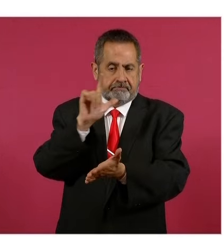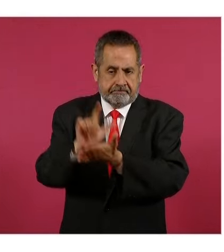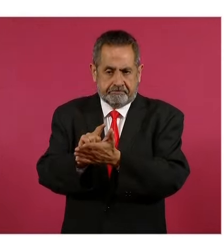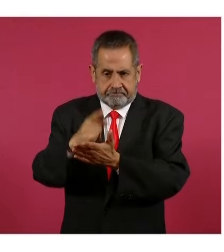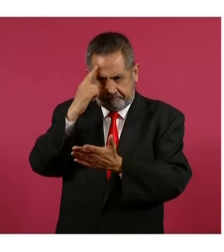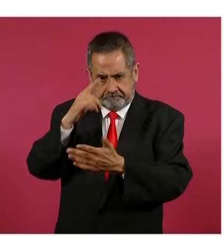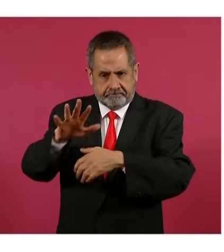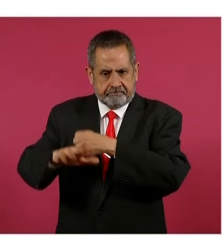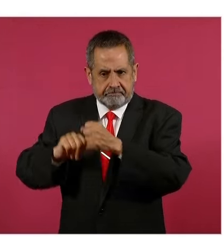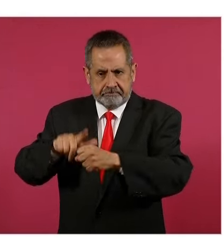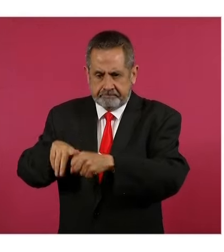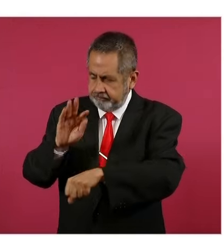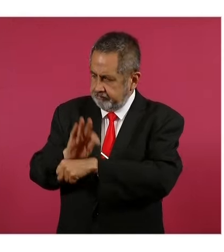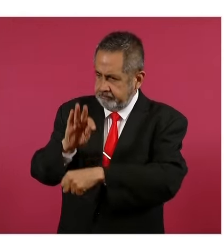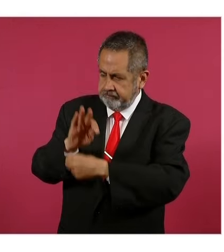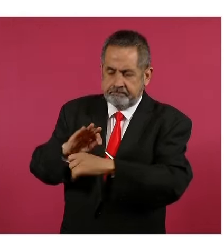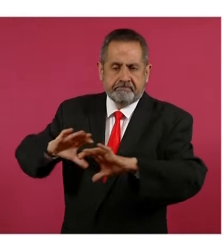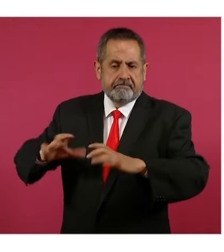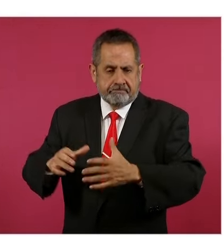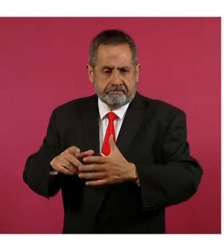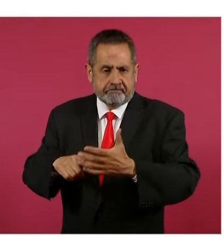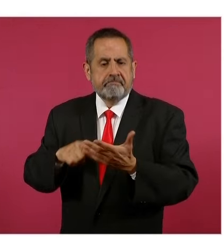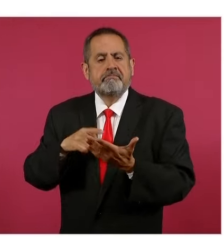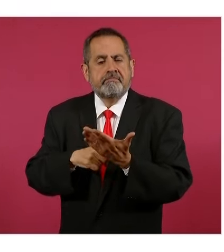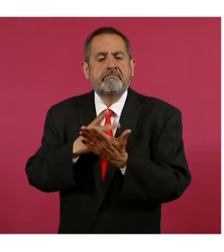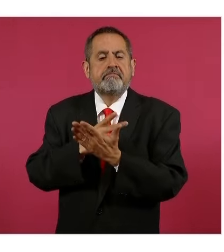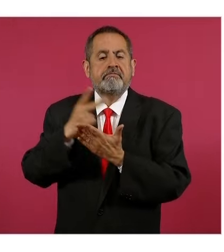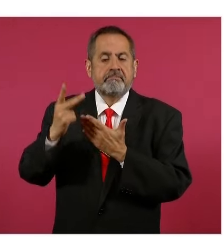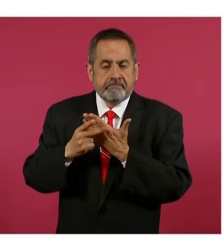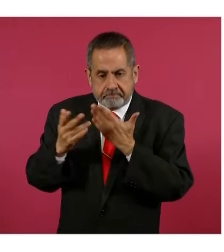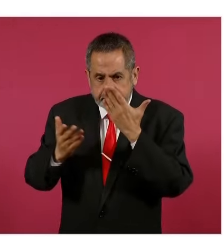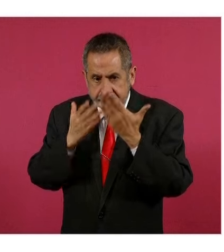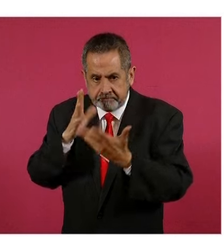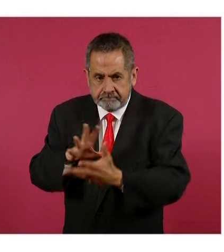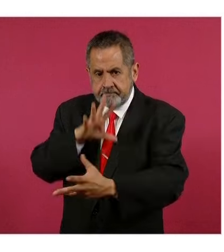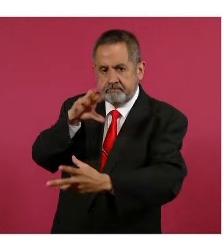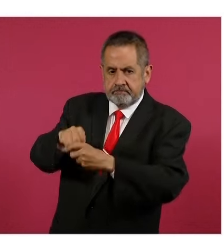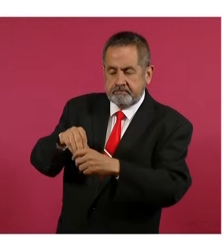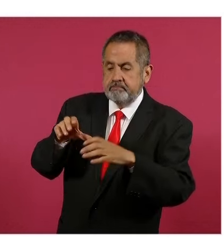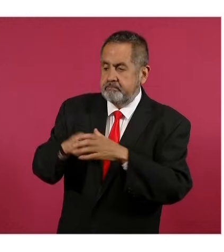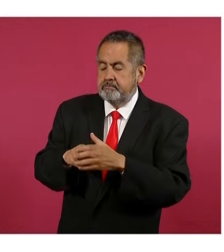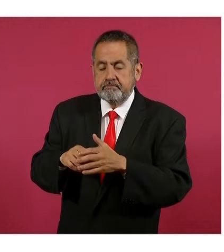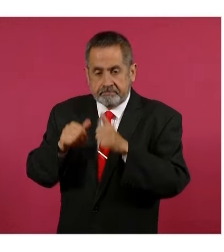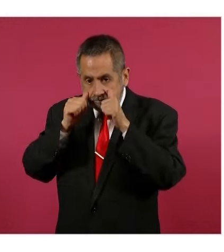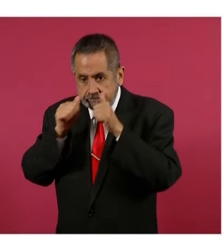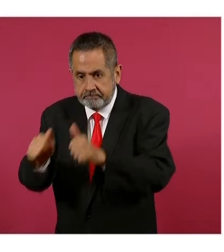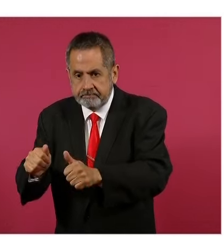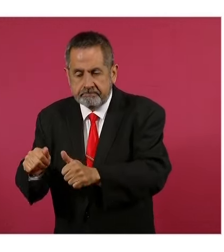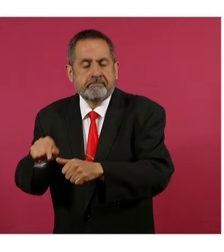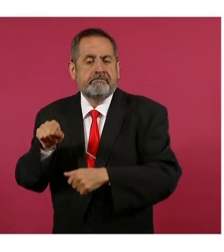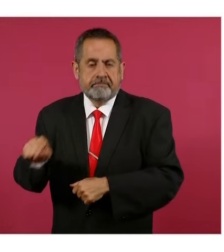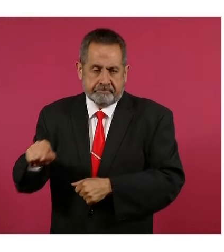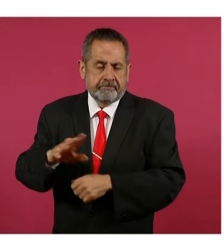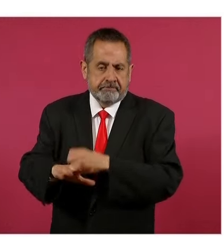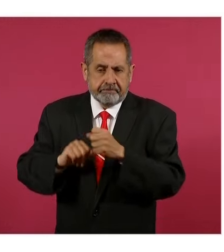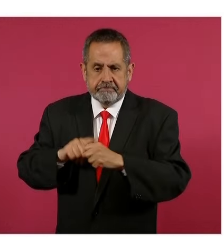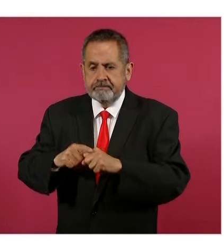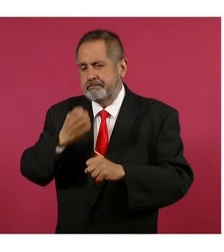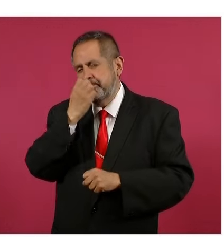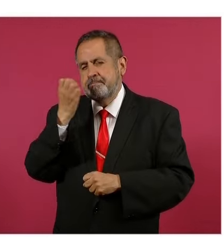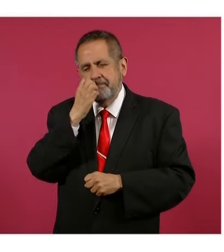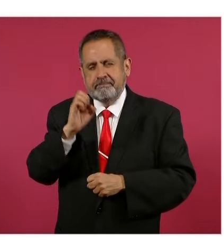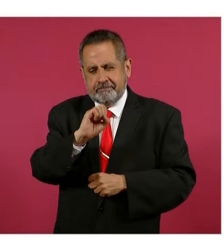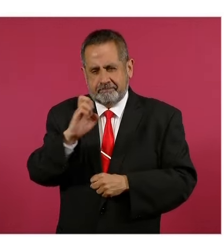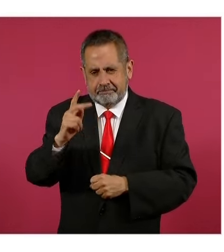los animales y los planes y programas de estudio incluirán la protección